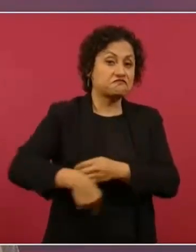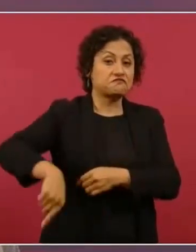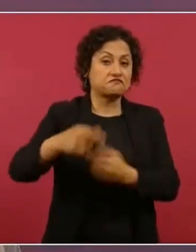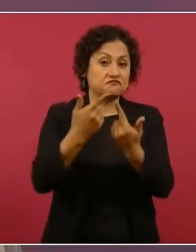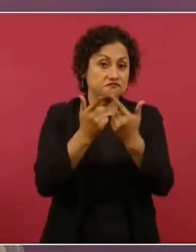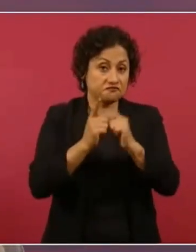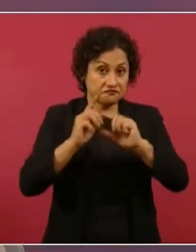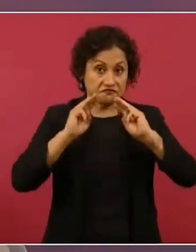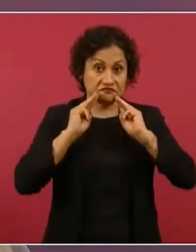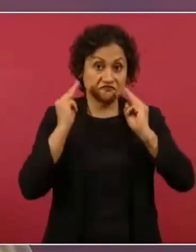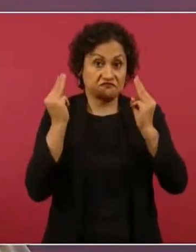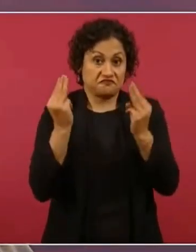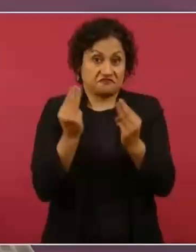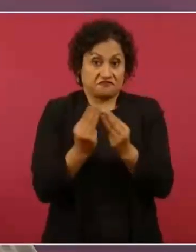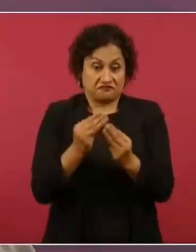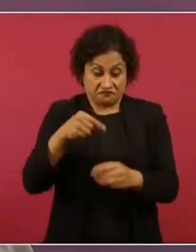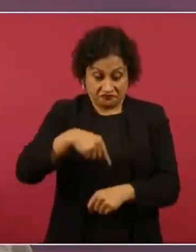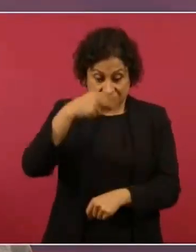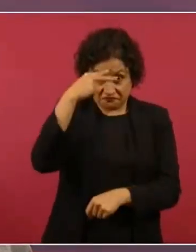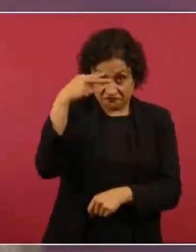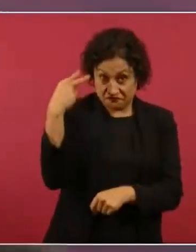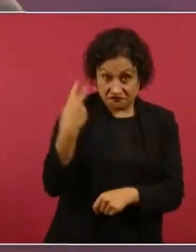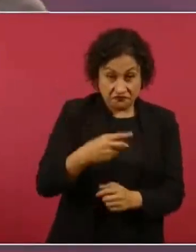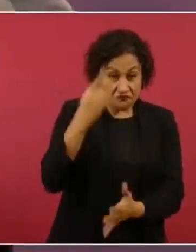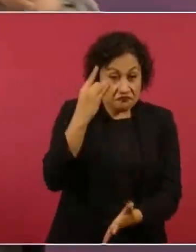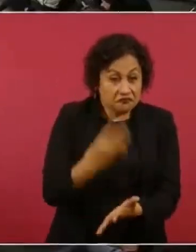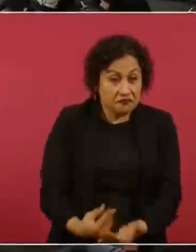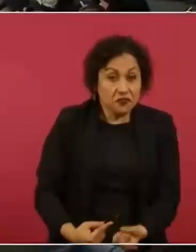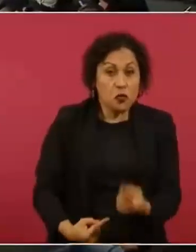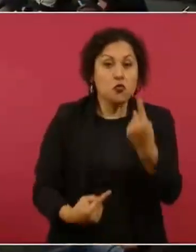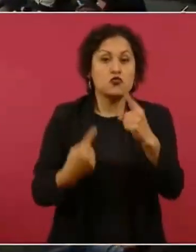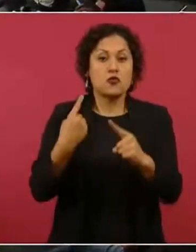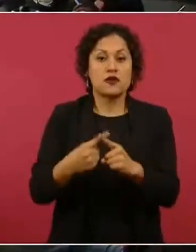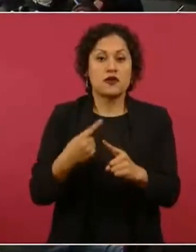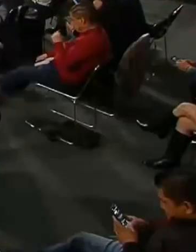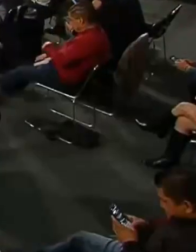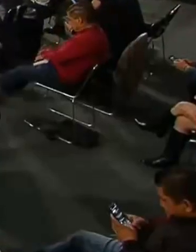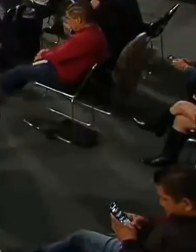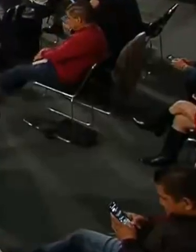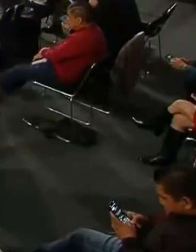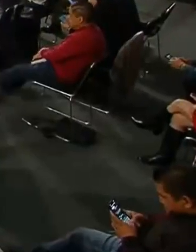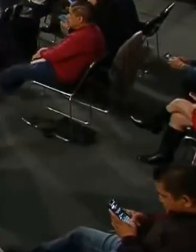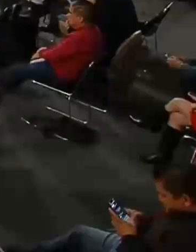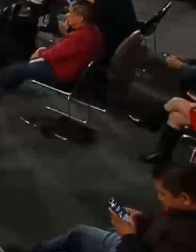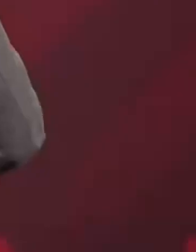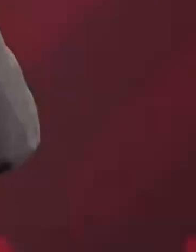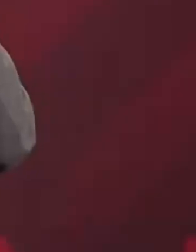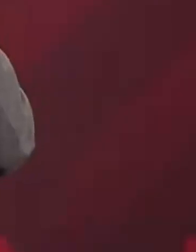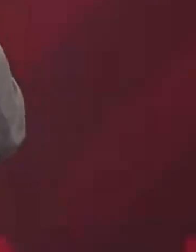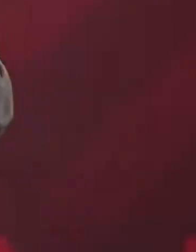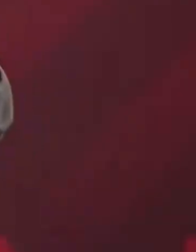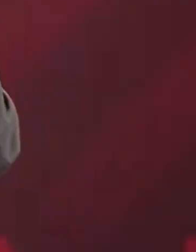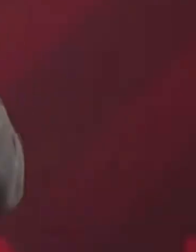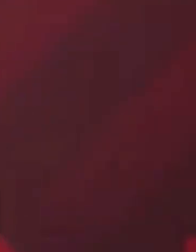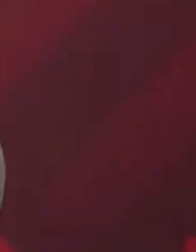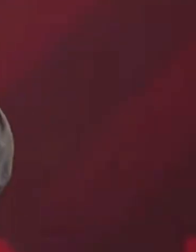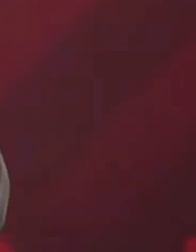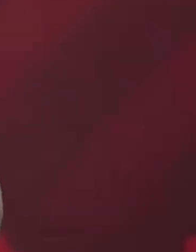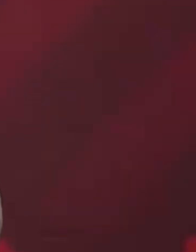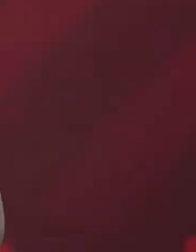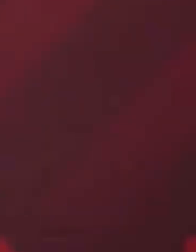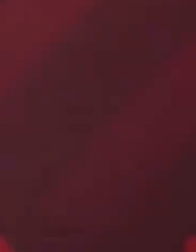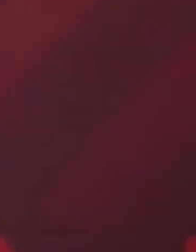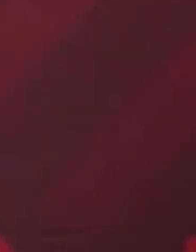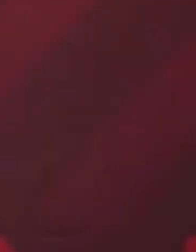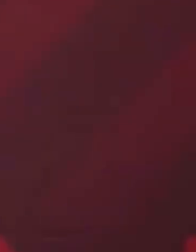había sido Felipe Calderón. Entonces, lo encomillaba y decía, y lo escribió